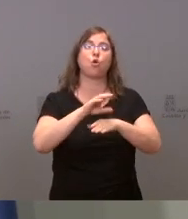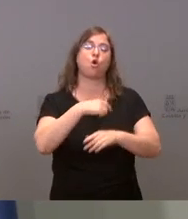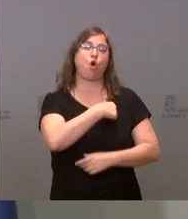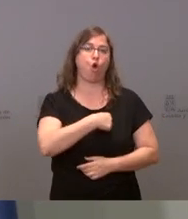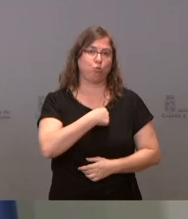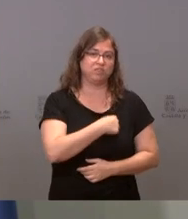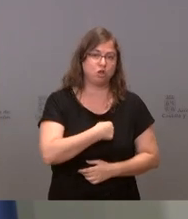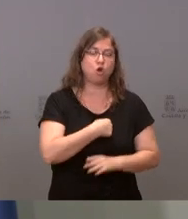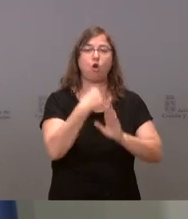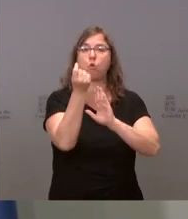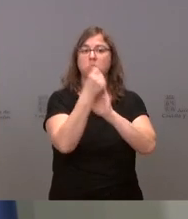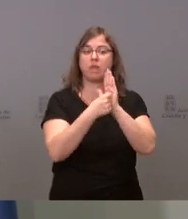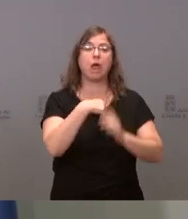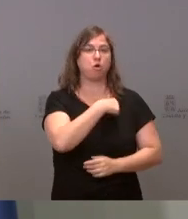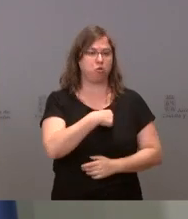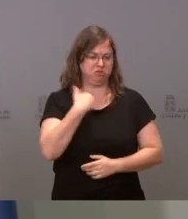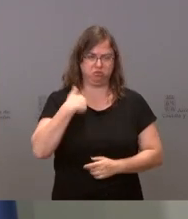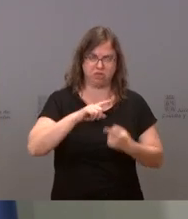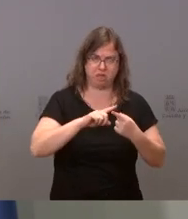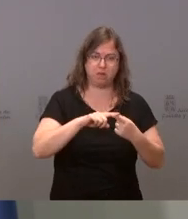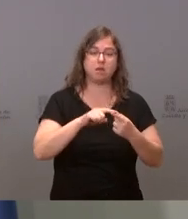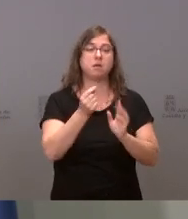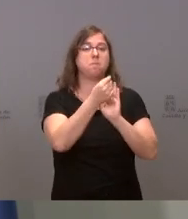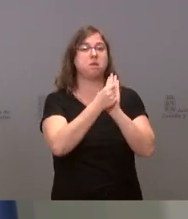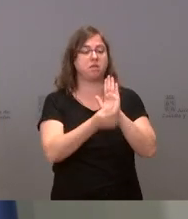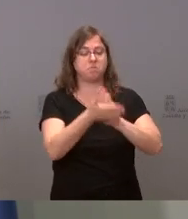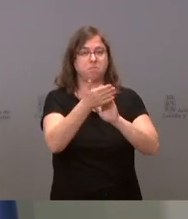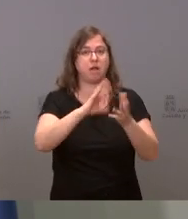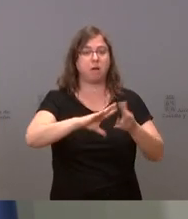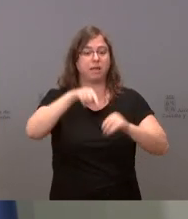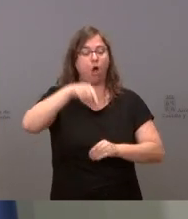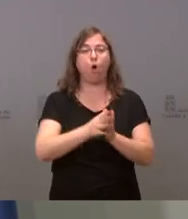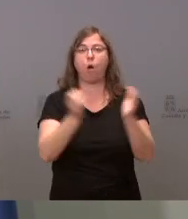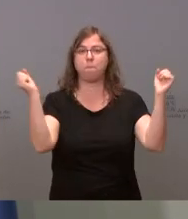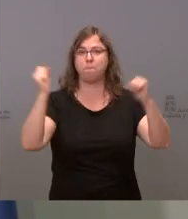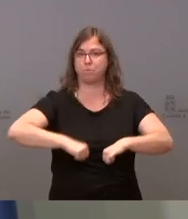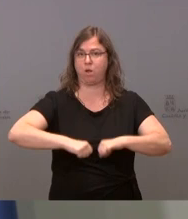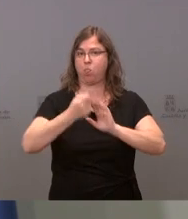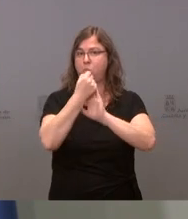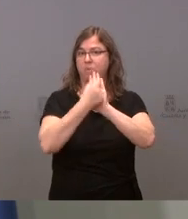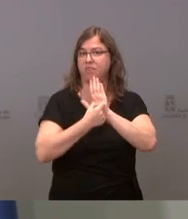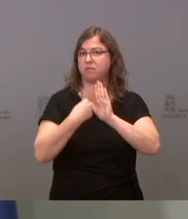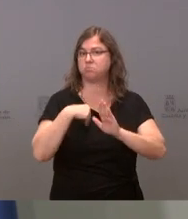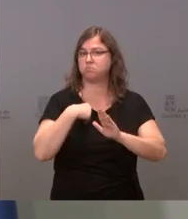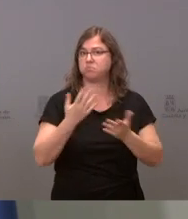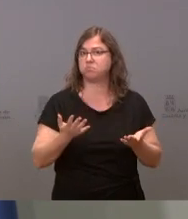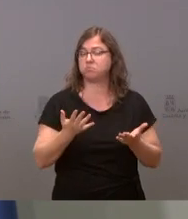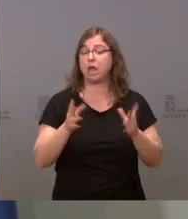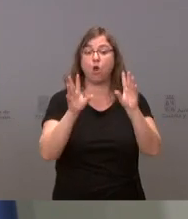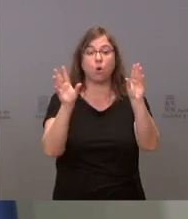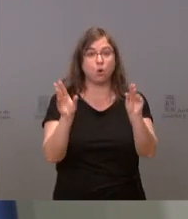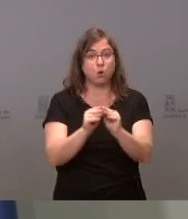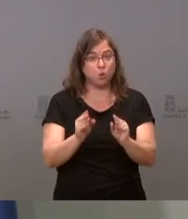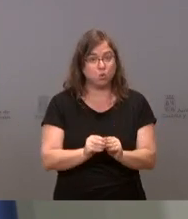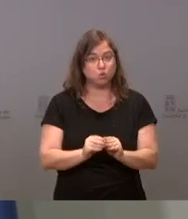está cumplida, las medidas se van a aplicar, se han aprobado hoy y las conclusiones de esa